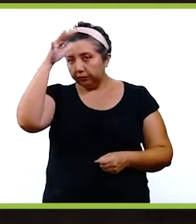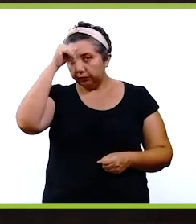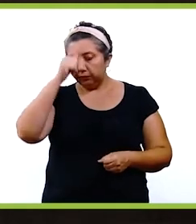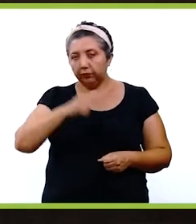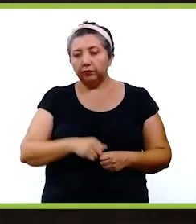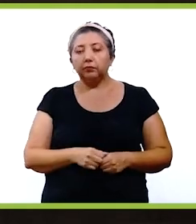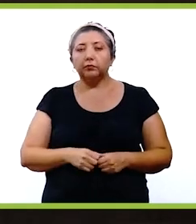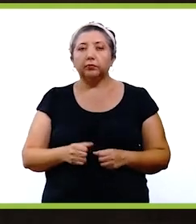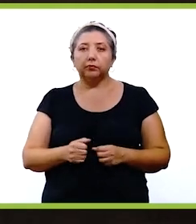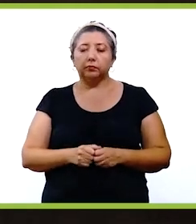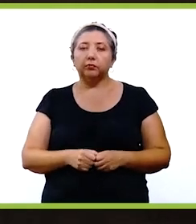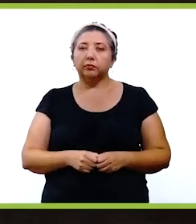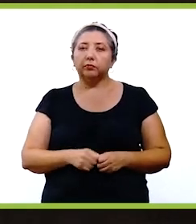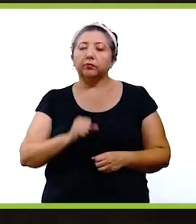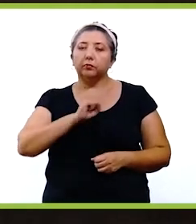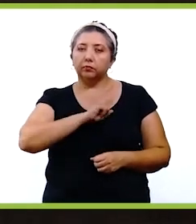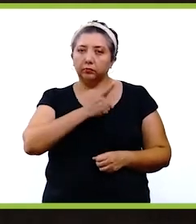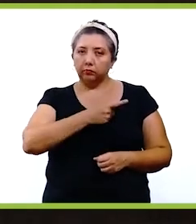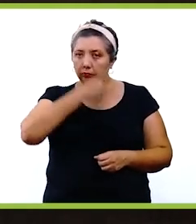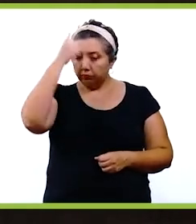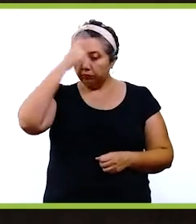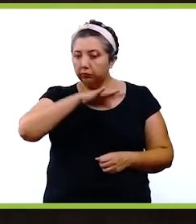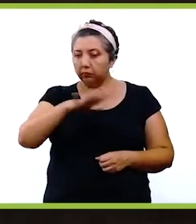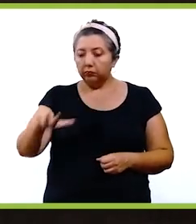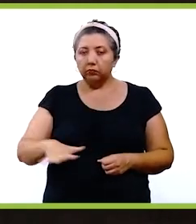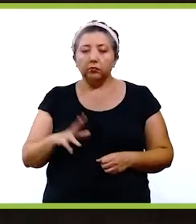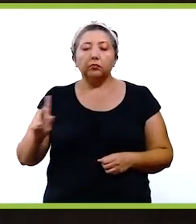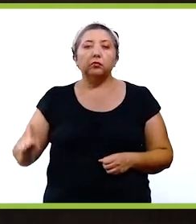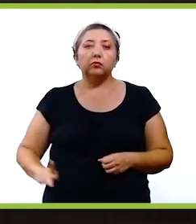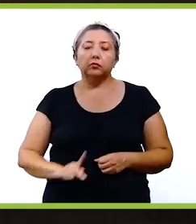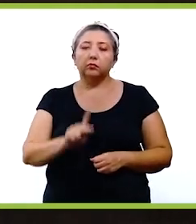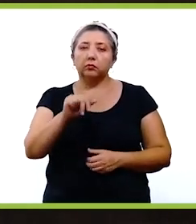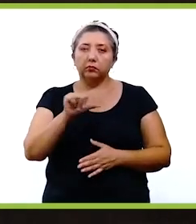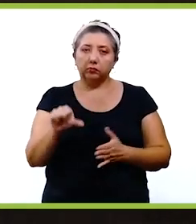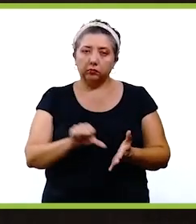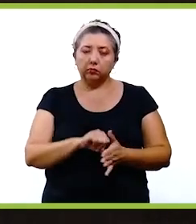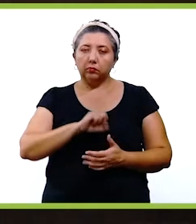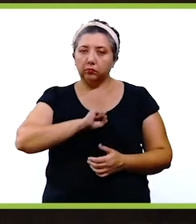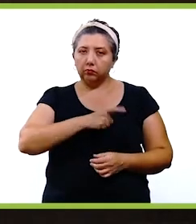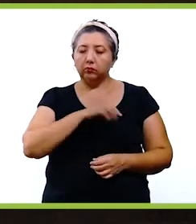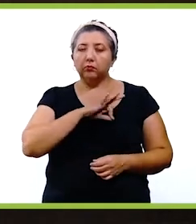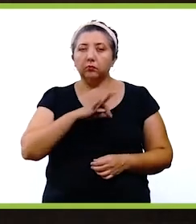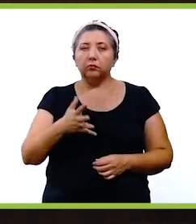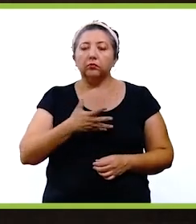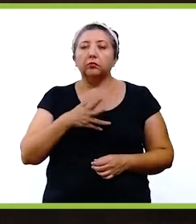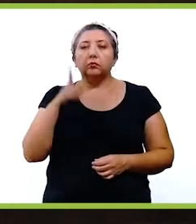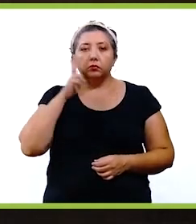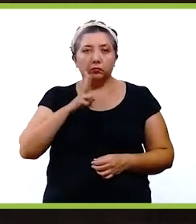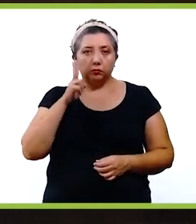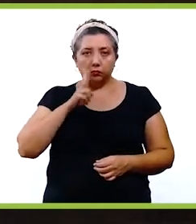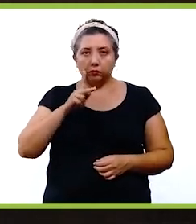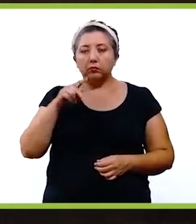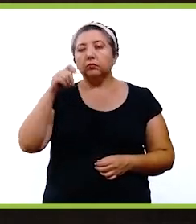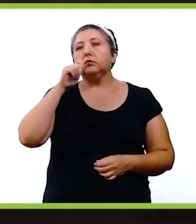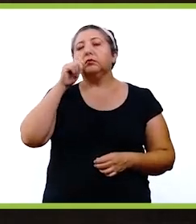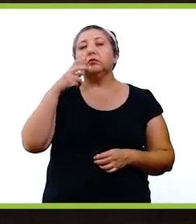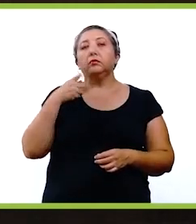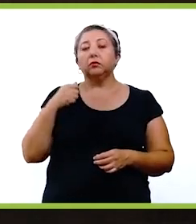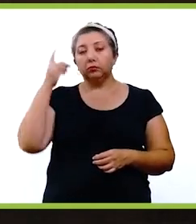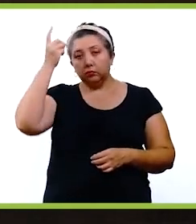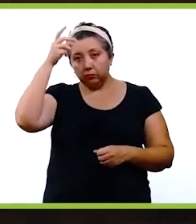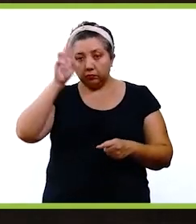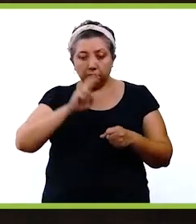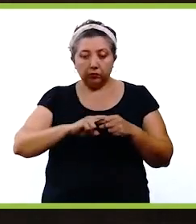estamos muy coordinados con el sector salud para que en todos los municipios, en los centros de salud puedan haber las pruebas para que si algún director de escuela